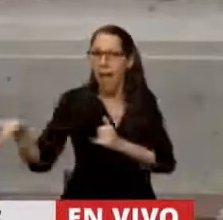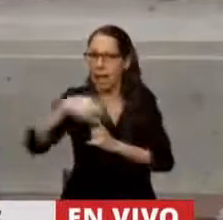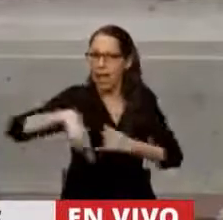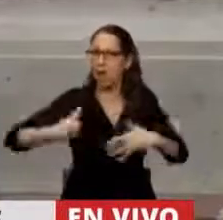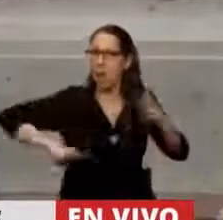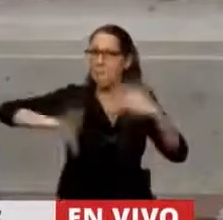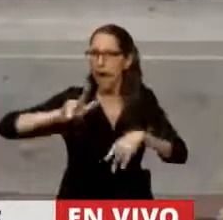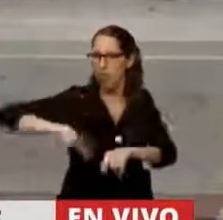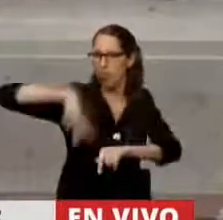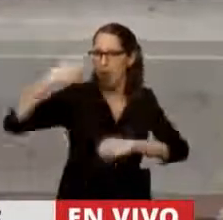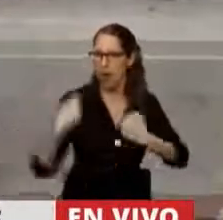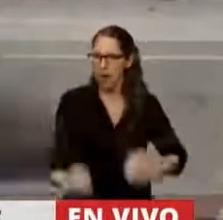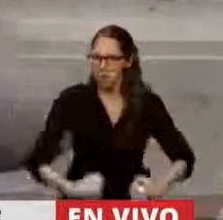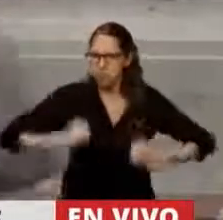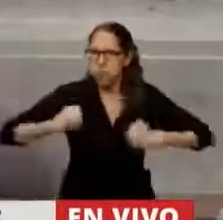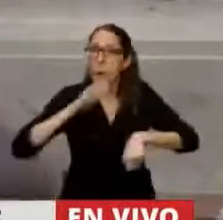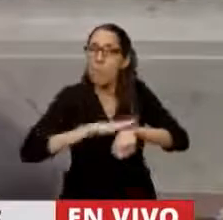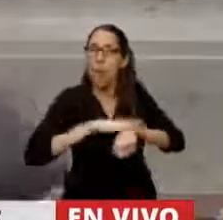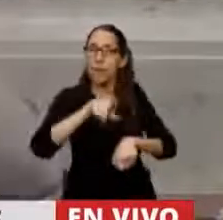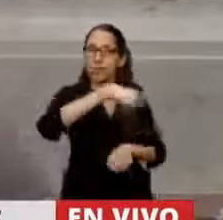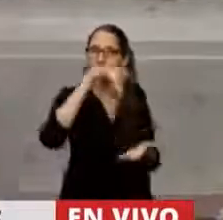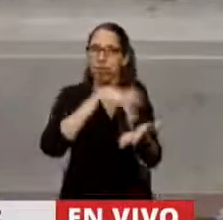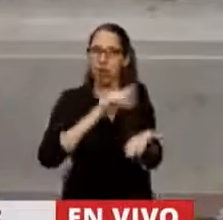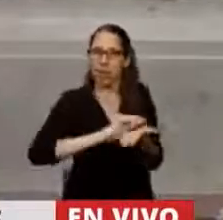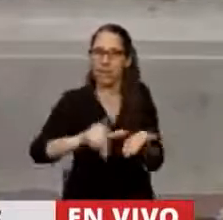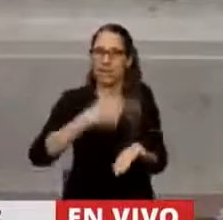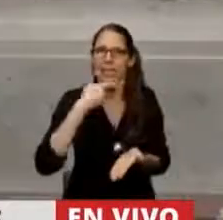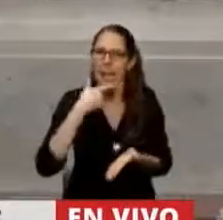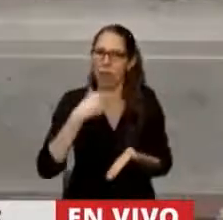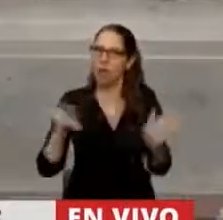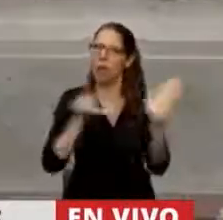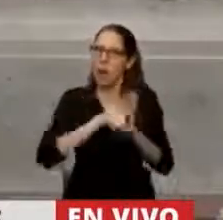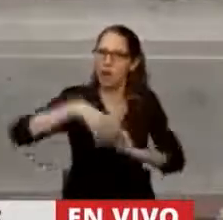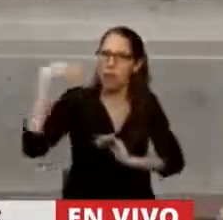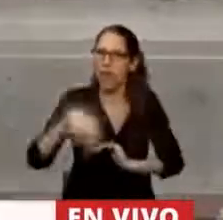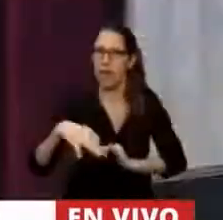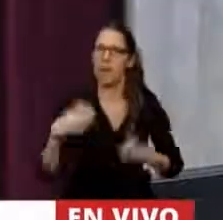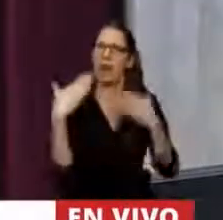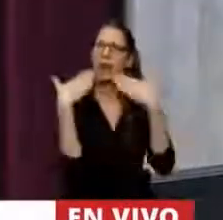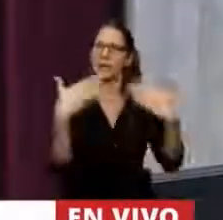el Senado para que finalmente sea ley. Muchas gracias, señor Presidente. Gracias, diputado del Caño.